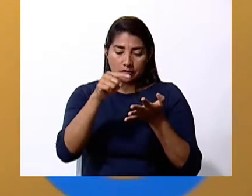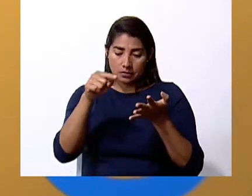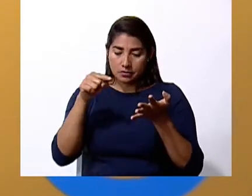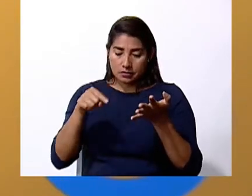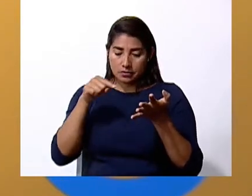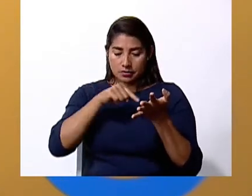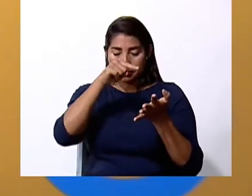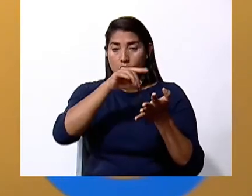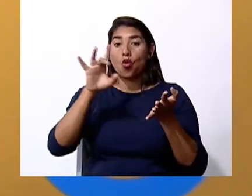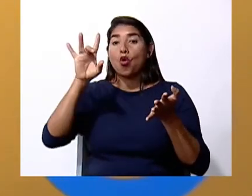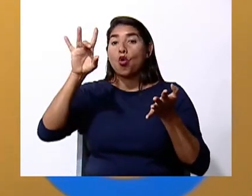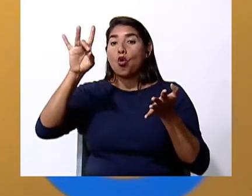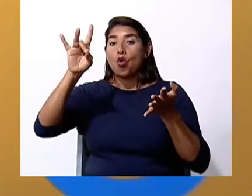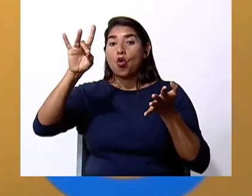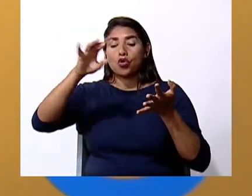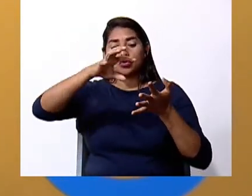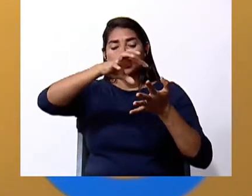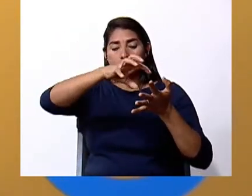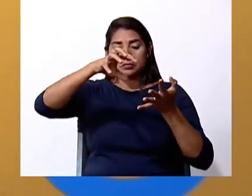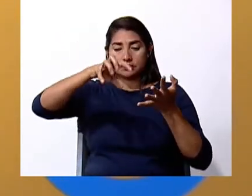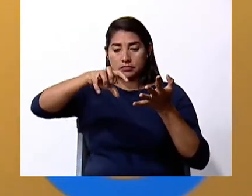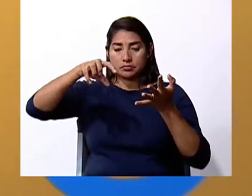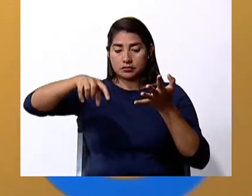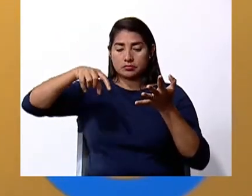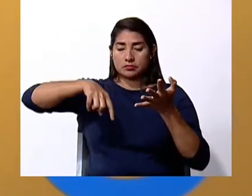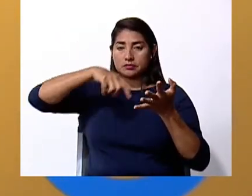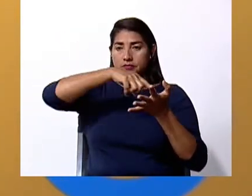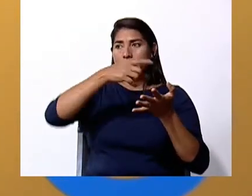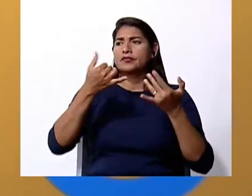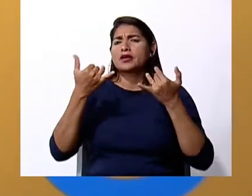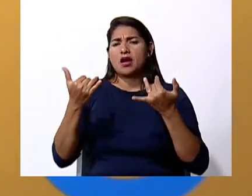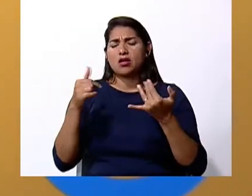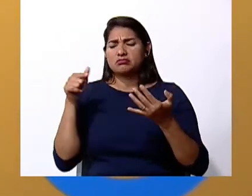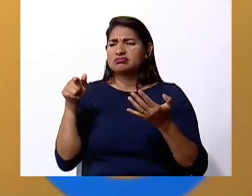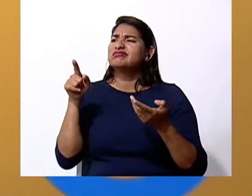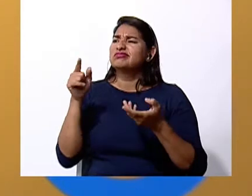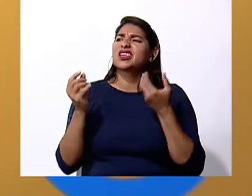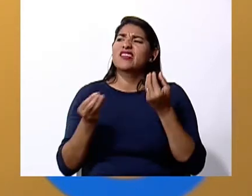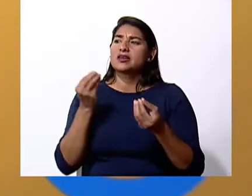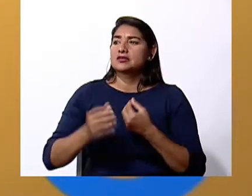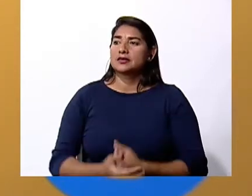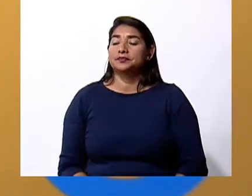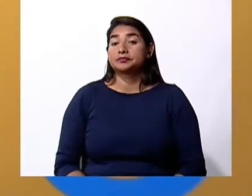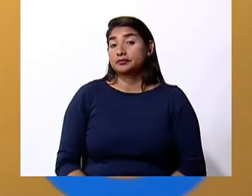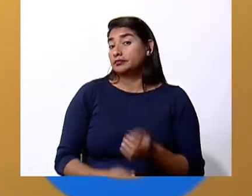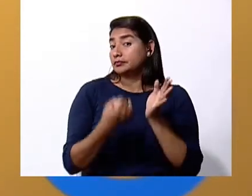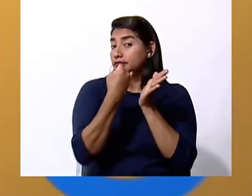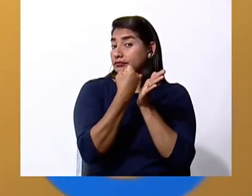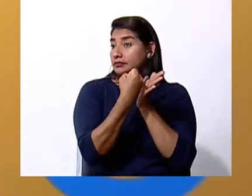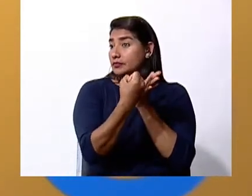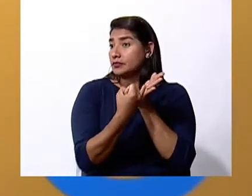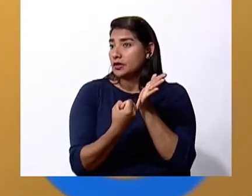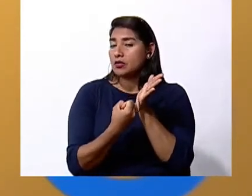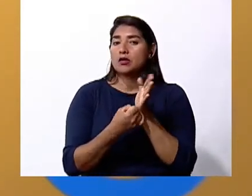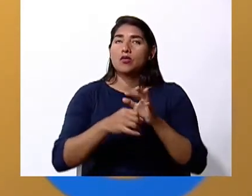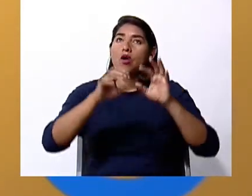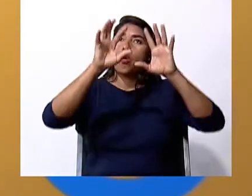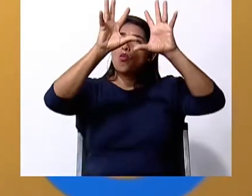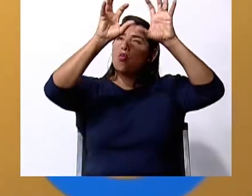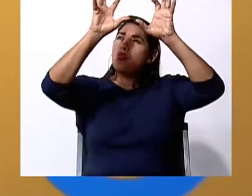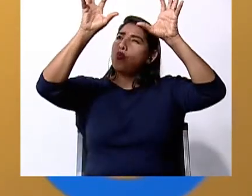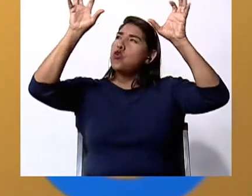las secciones. Ahora, ¿qué vamos a hacer? Van a dibujar nubes, van a